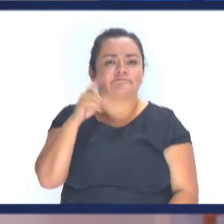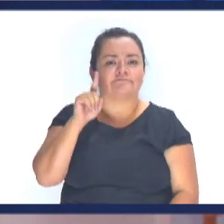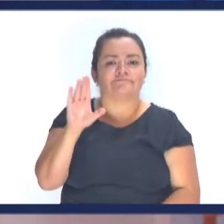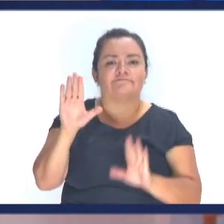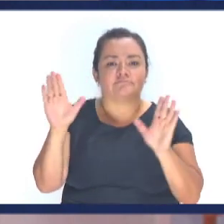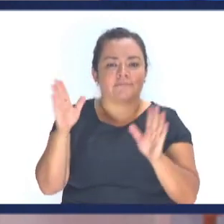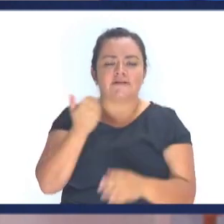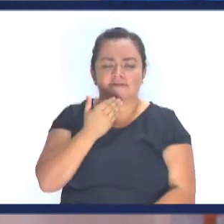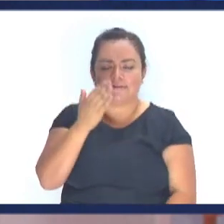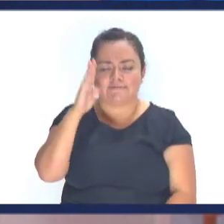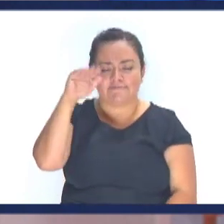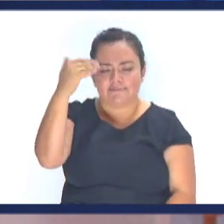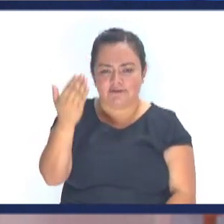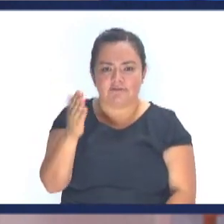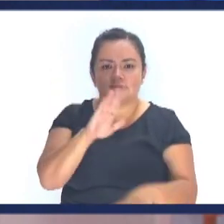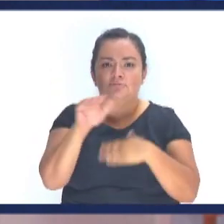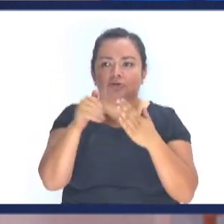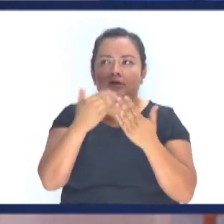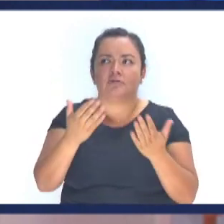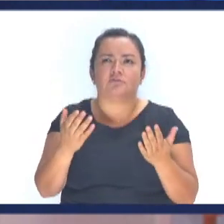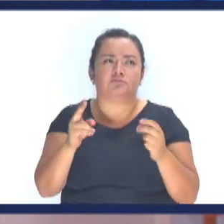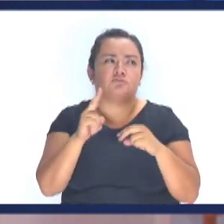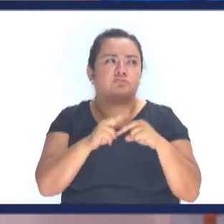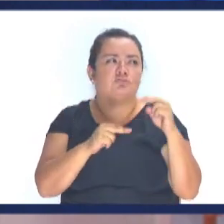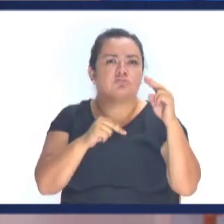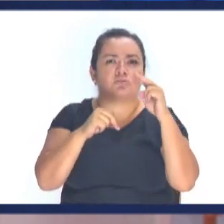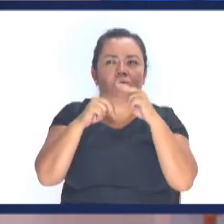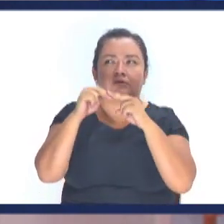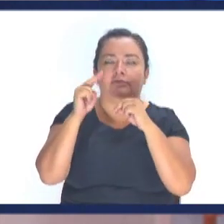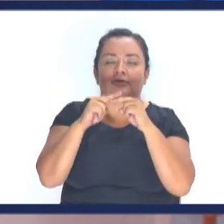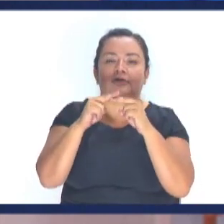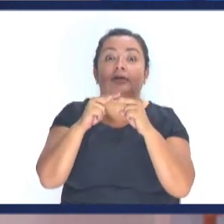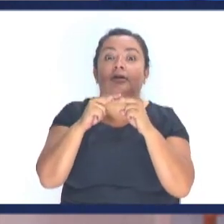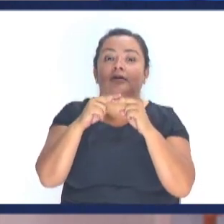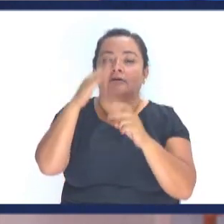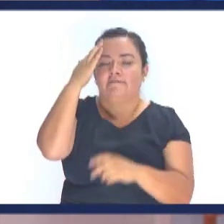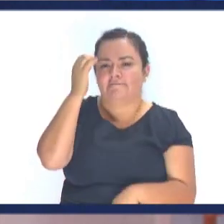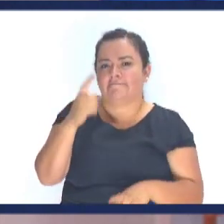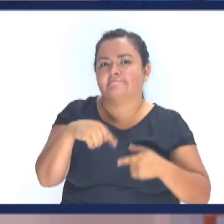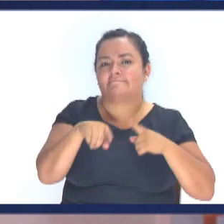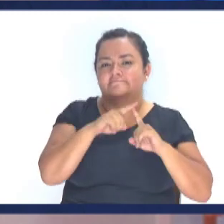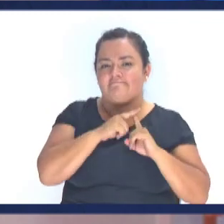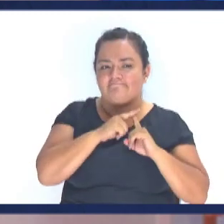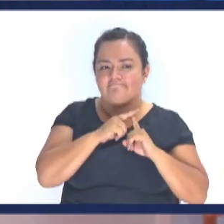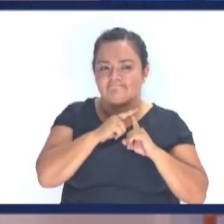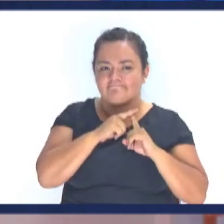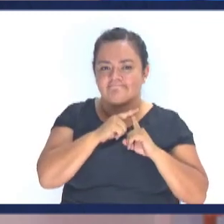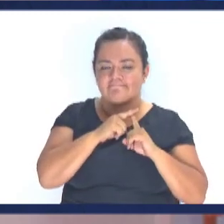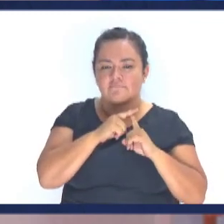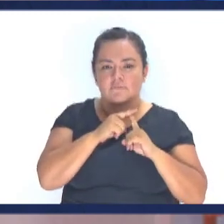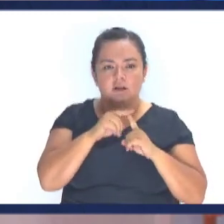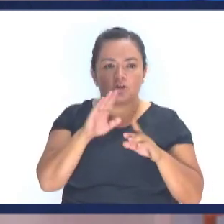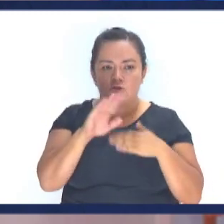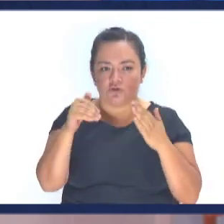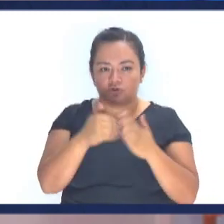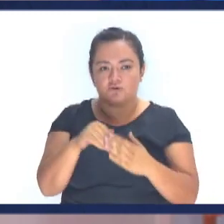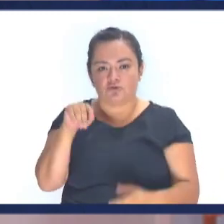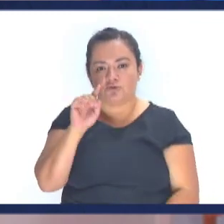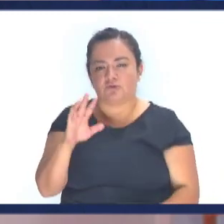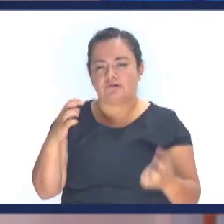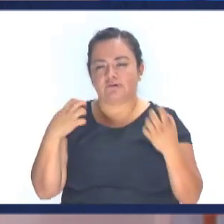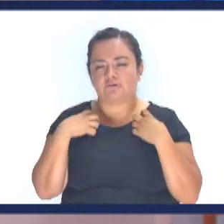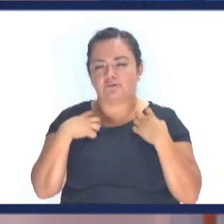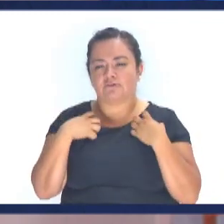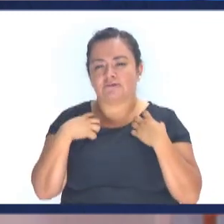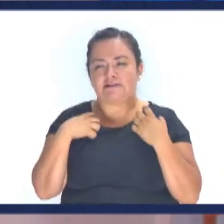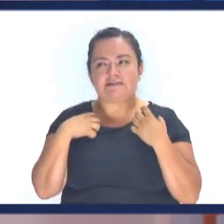vida Sabes que va a pasar Todas las cosas Que habías construido En tu cabeza De la fe cristiana De la religión Todo lo que habías Construido